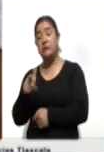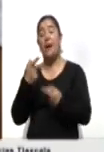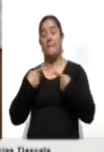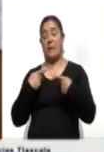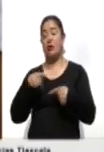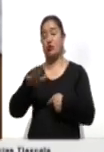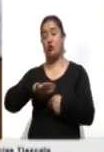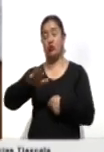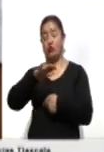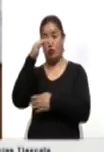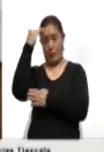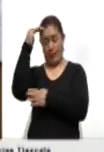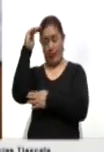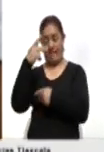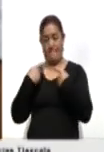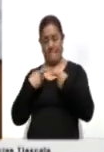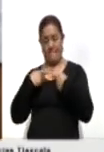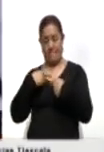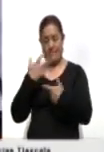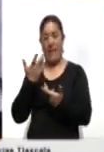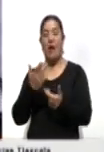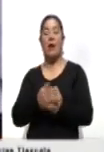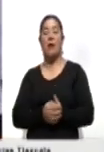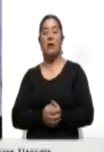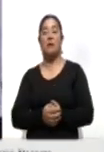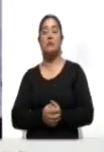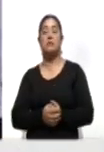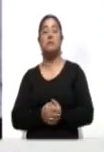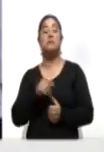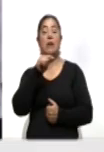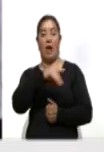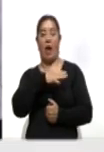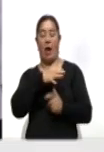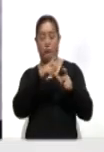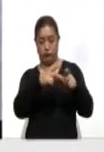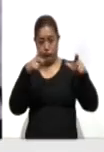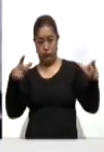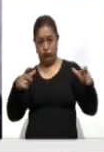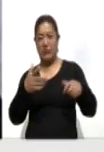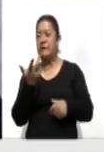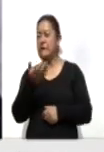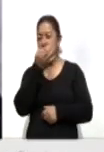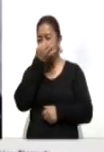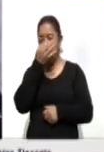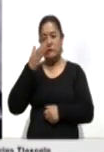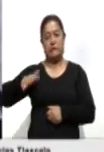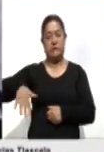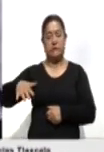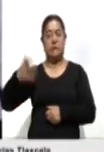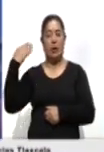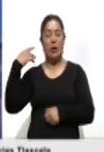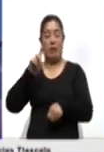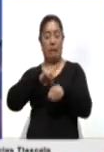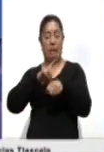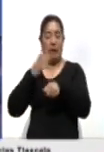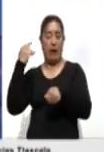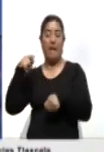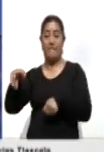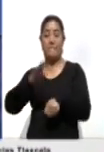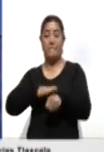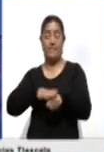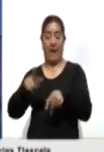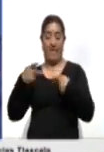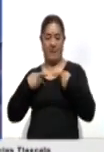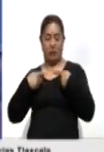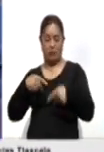del estado Miranda, el tercer distrito más poblado de Venezuela, se inició hace pocos días, priorizando a los ancianos que tengan